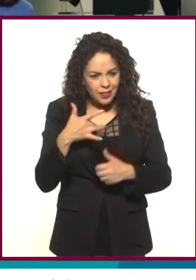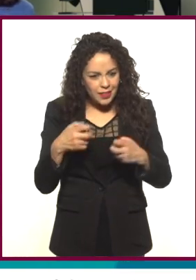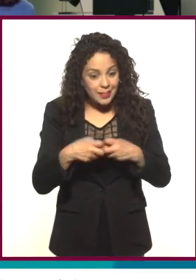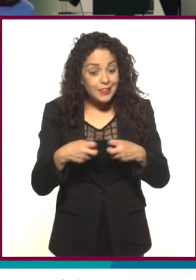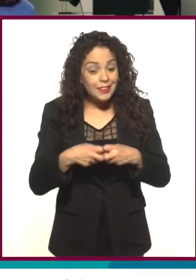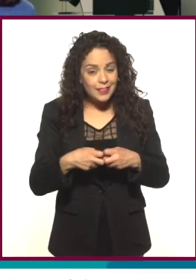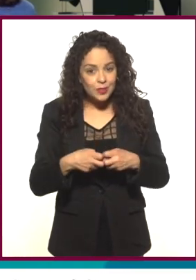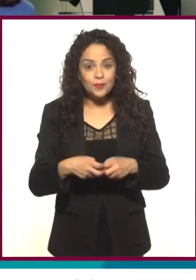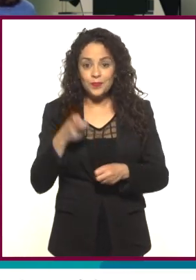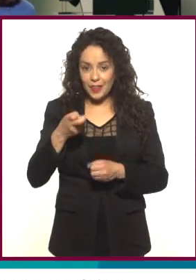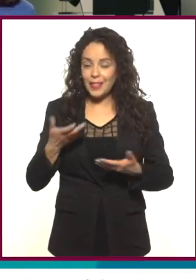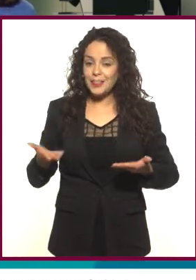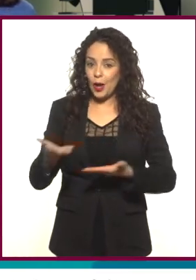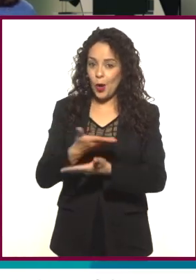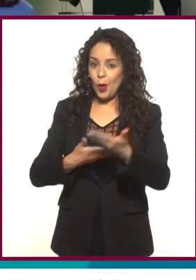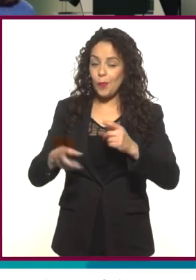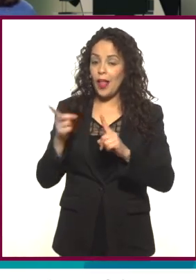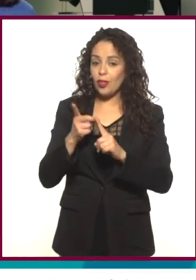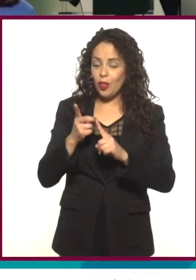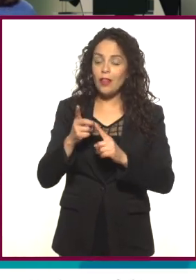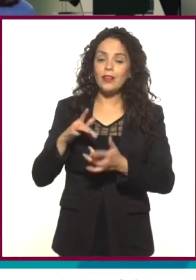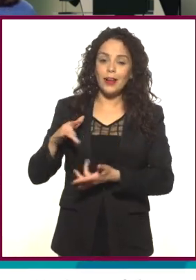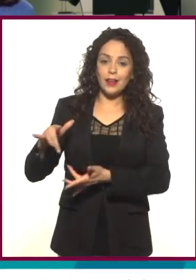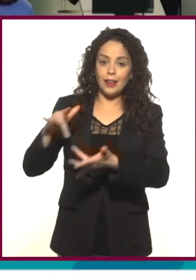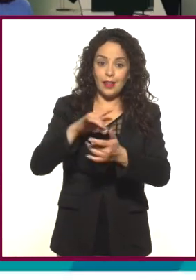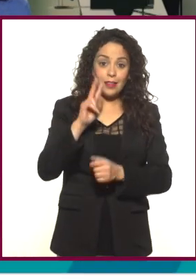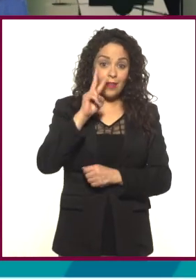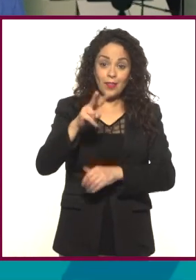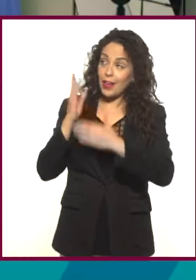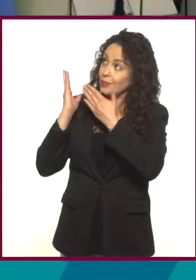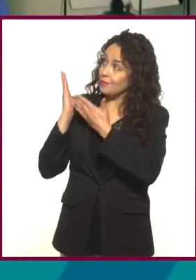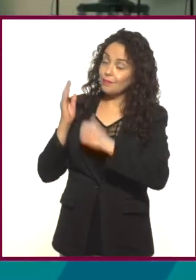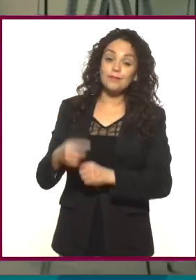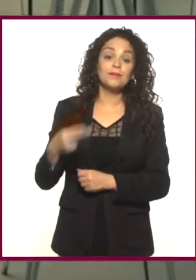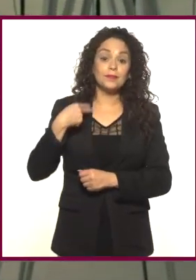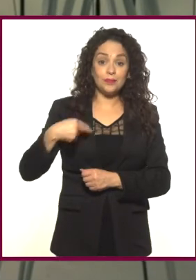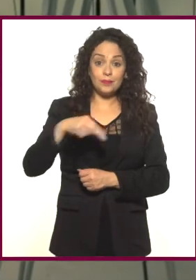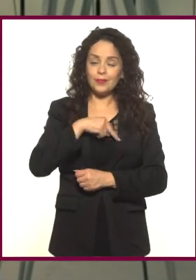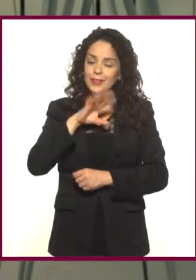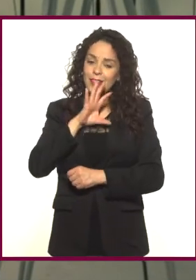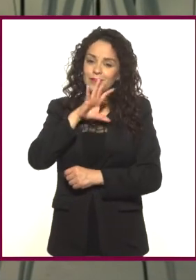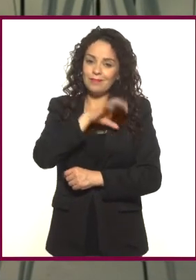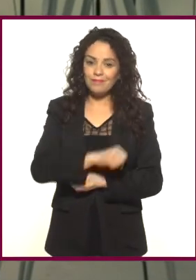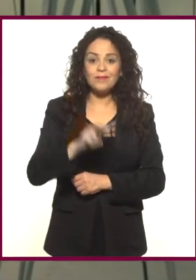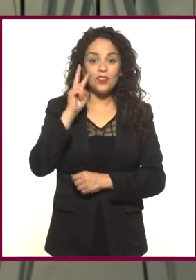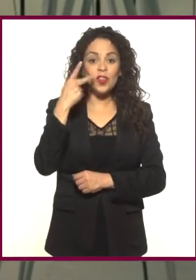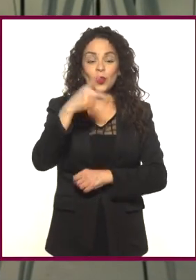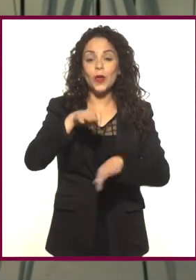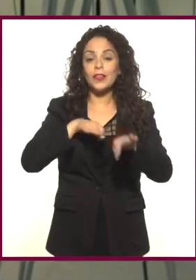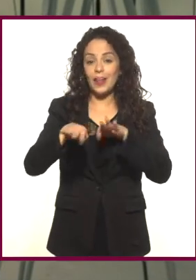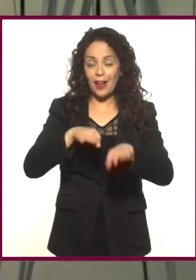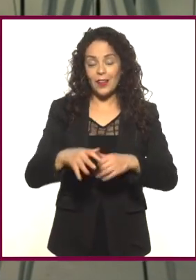Comparte tu resultado en nuestras redes sociales, que aparecen en pantalla. ¡Nos encantará ver tu trabajo!